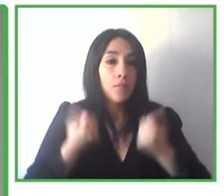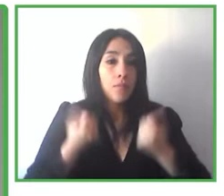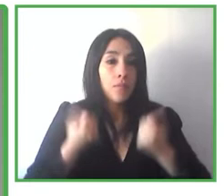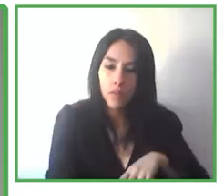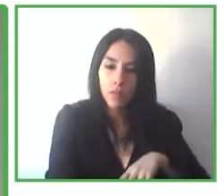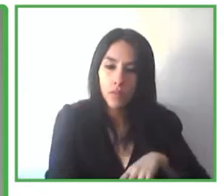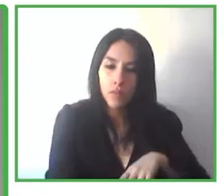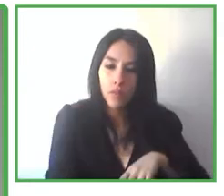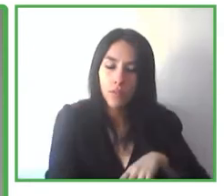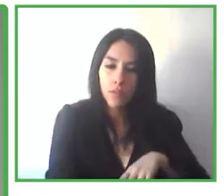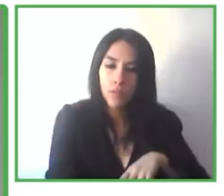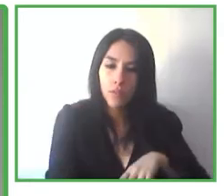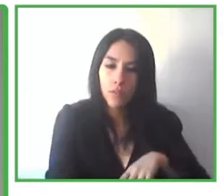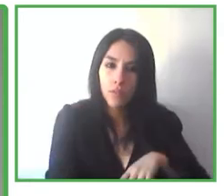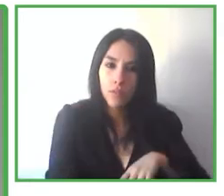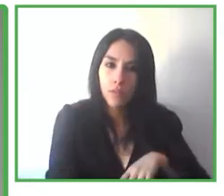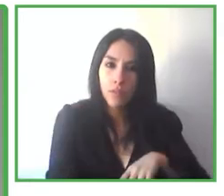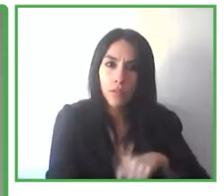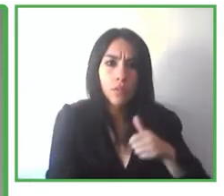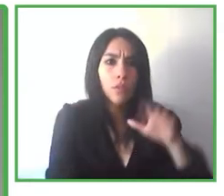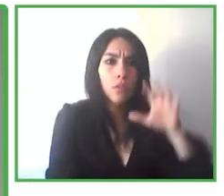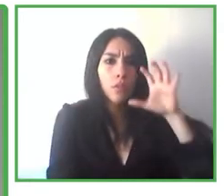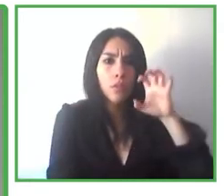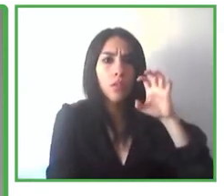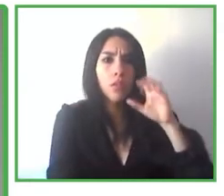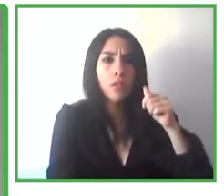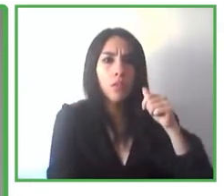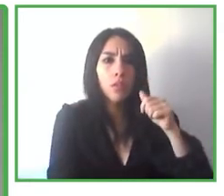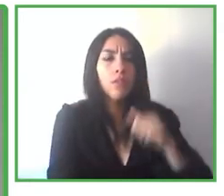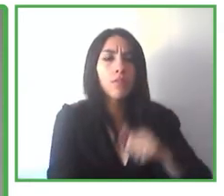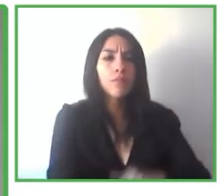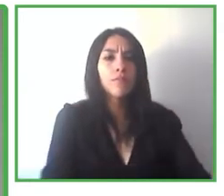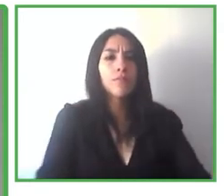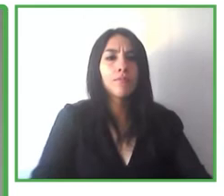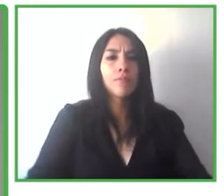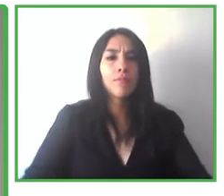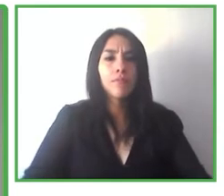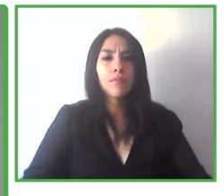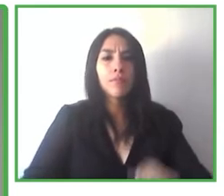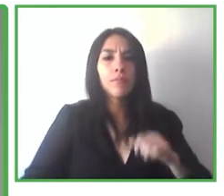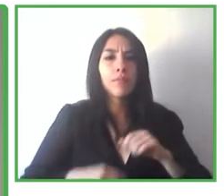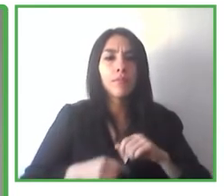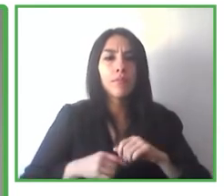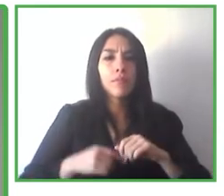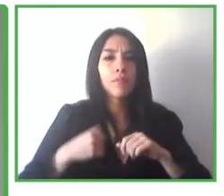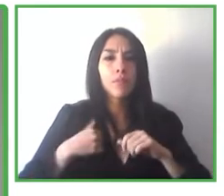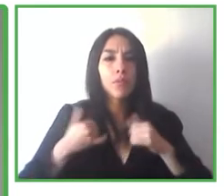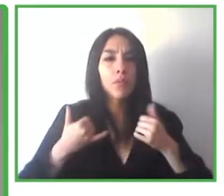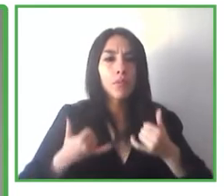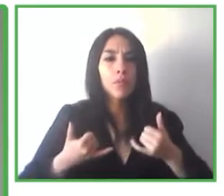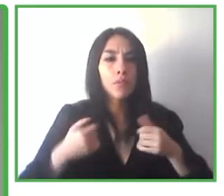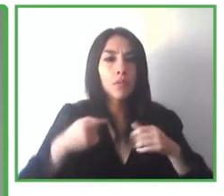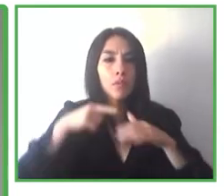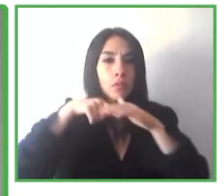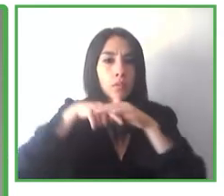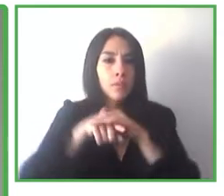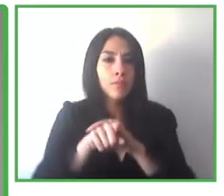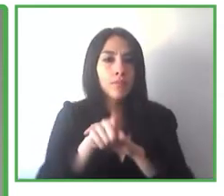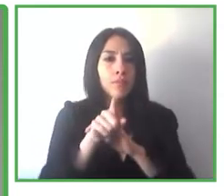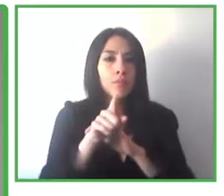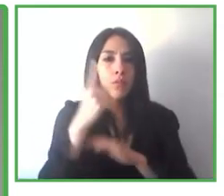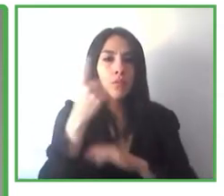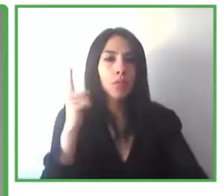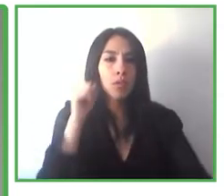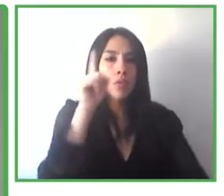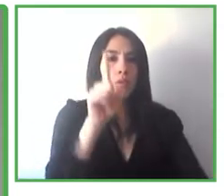pues en este punto yo voy a dar entrada ya, voy a dar paso a mis compañeros, a las personas del panel